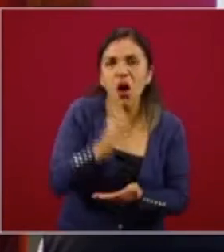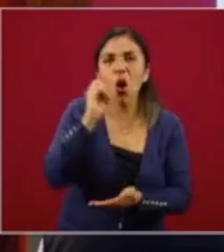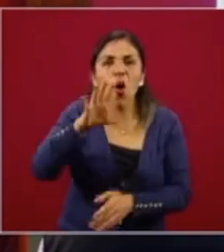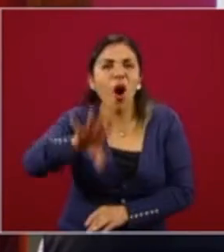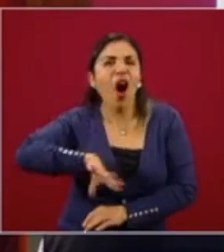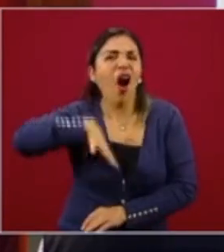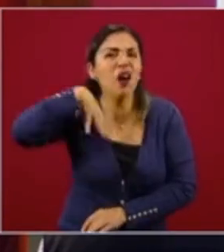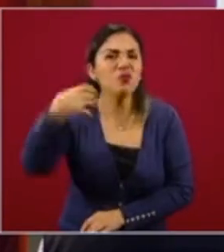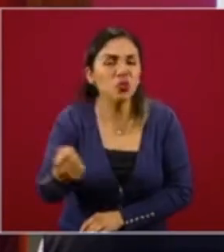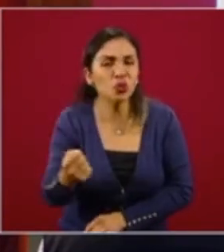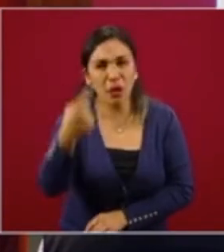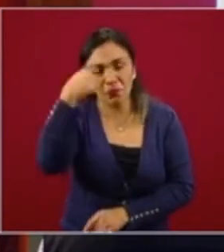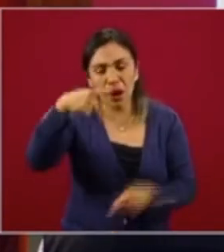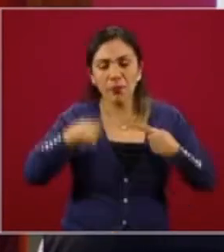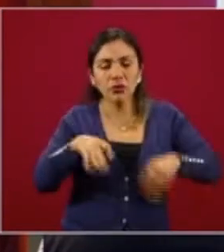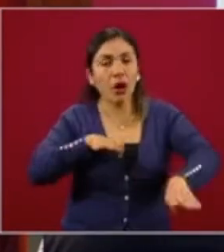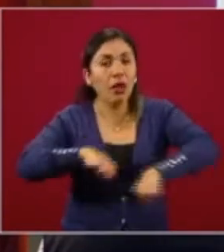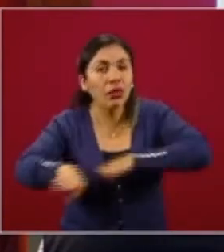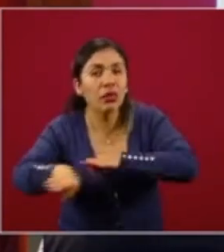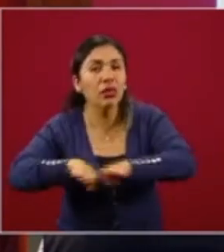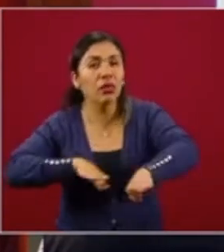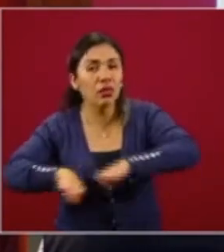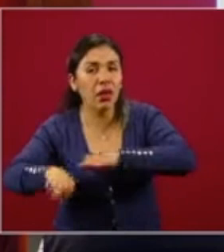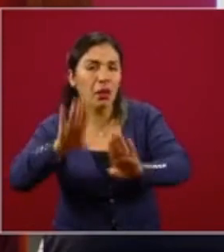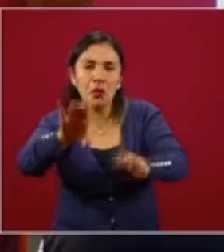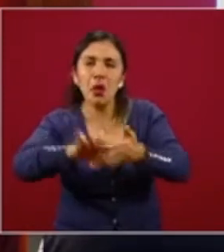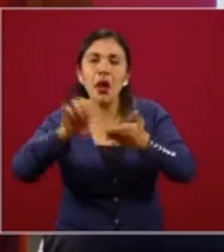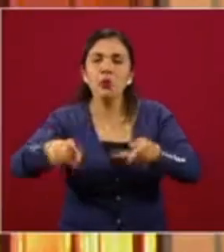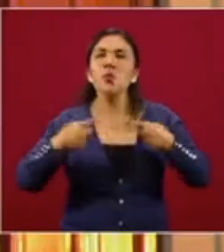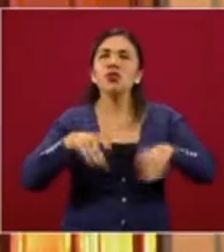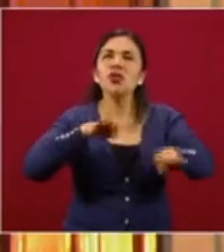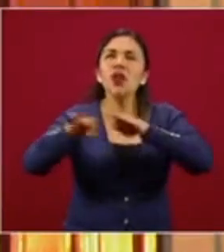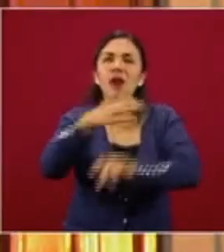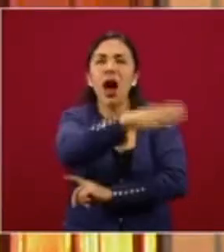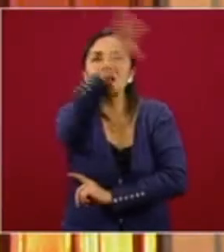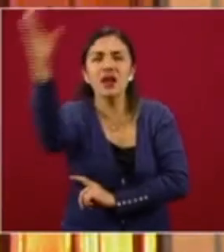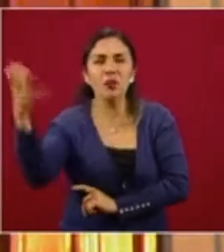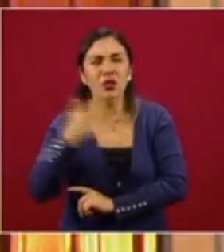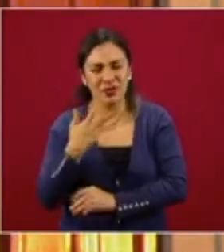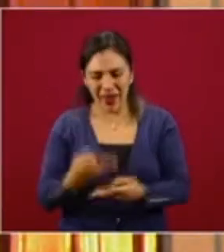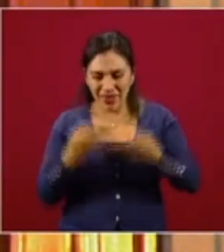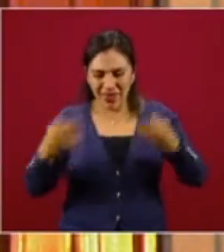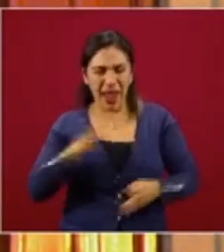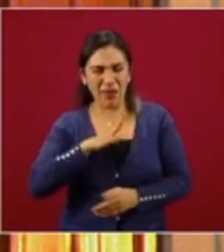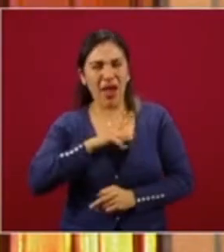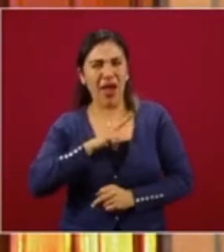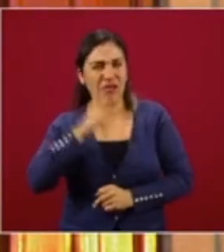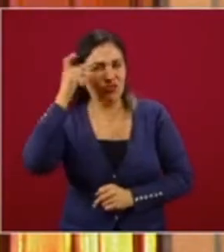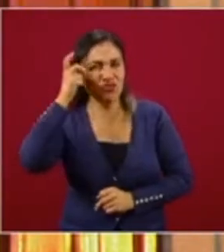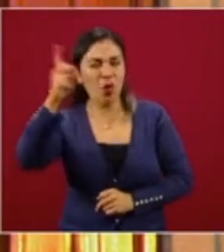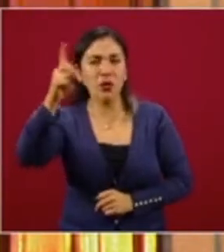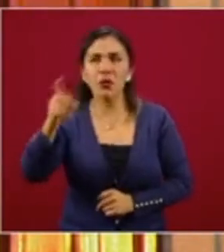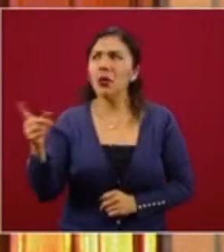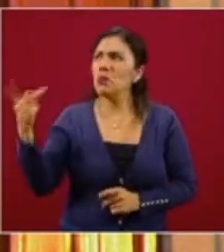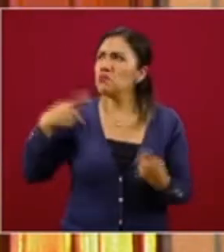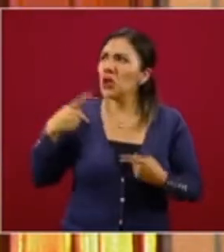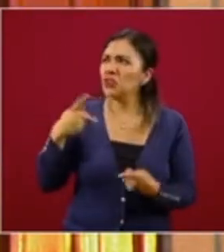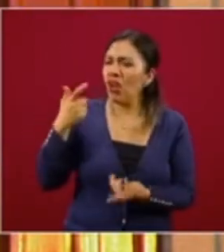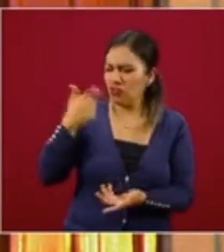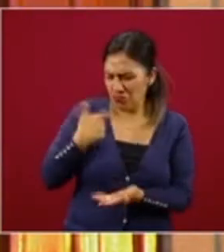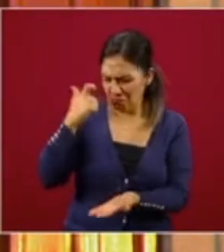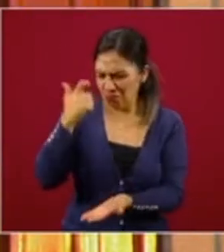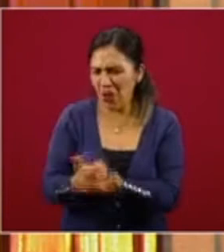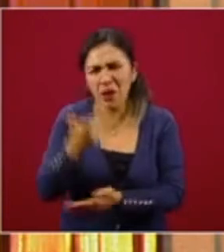abusar del campesino, que, por ejemplo, tiene su tierra agrícola y vienen a comprársela muy